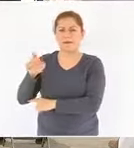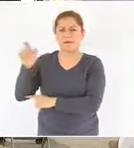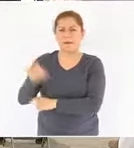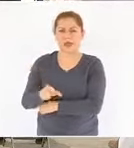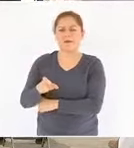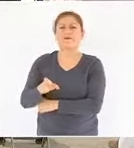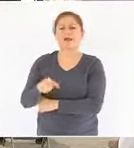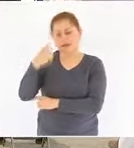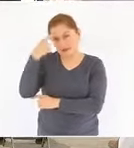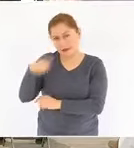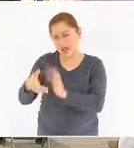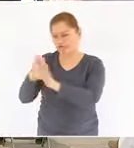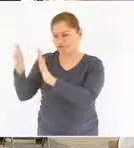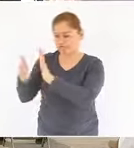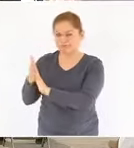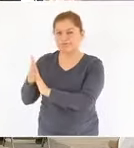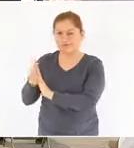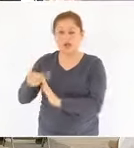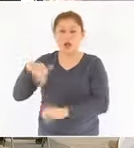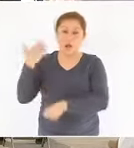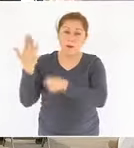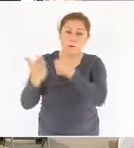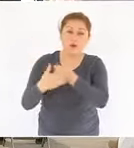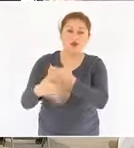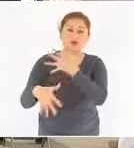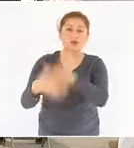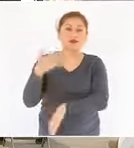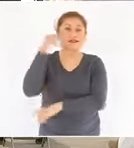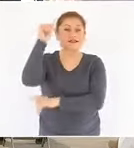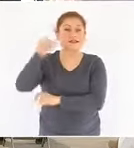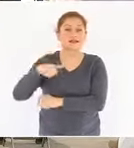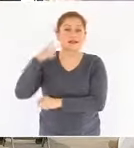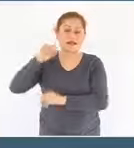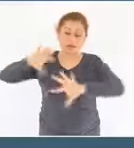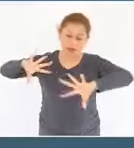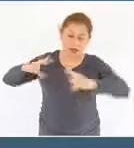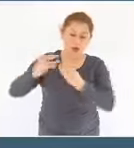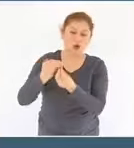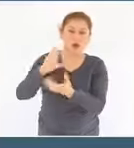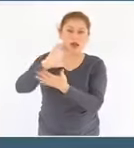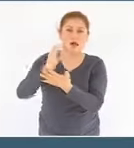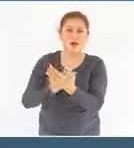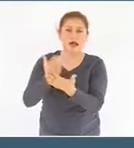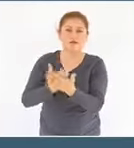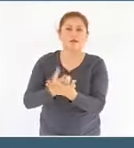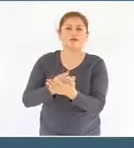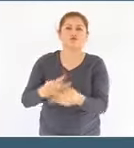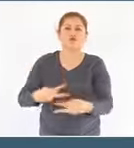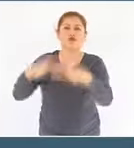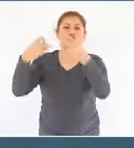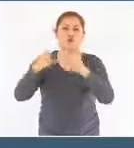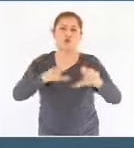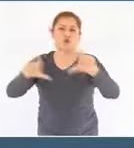próximo 15 de abril estarán cargados el total de los contratos de Petróleos Mexicanos.